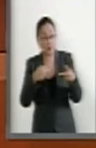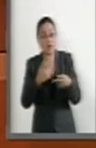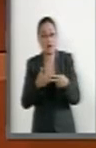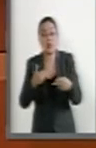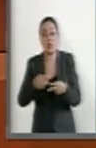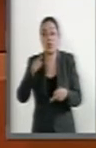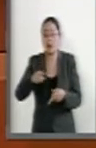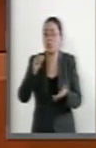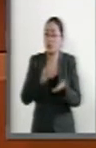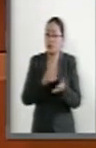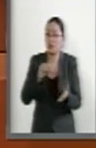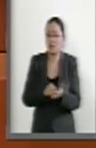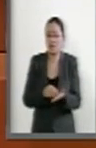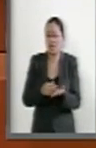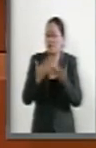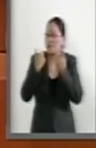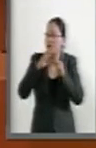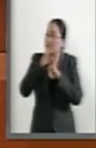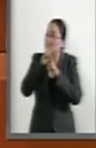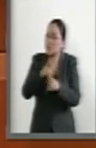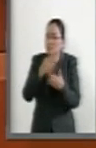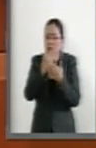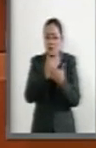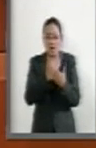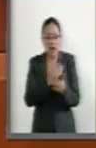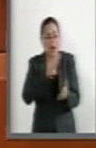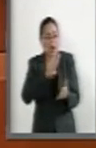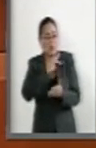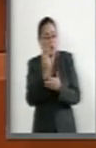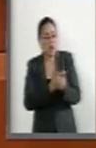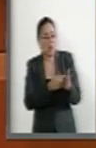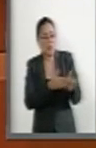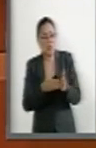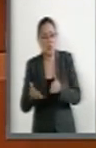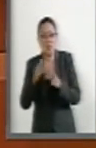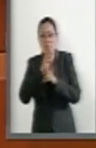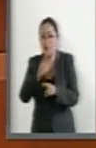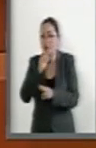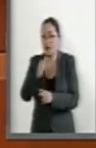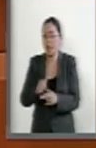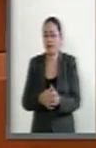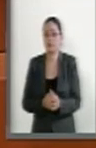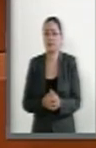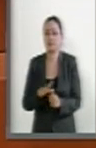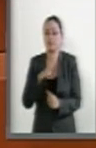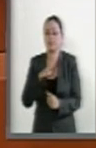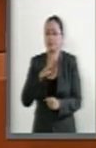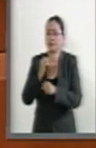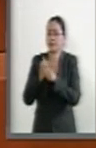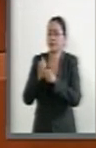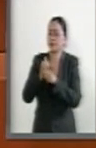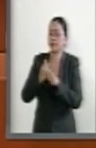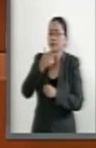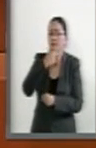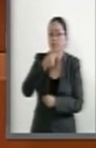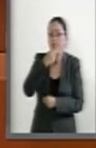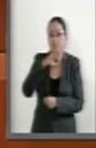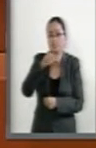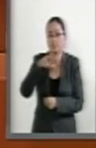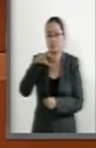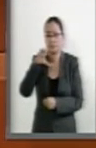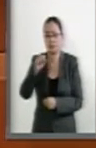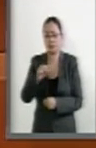sigue sin dar resultados. De acuerdo al investigador Carlos Huelti del